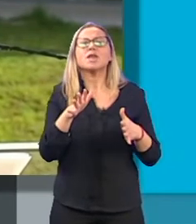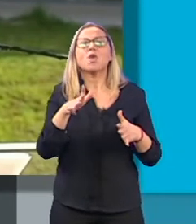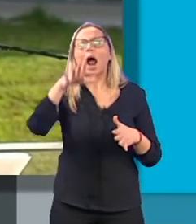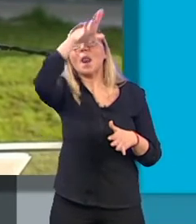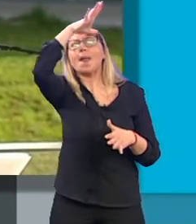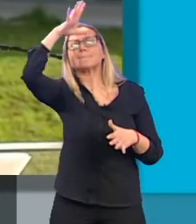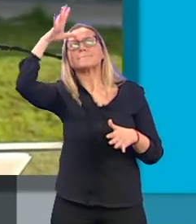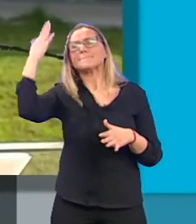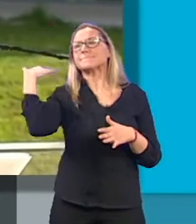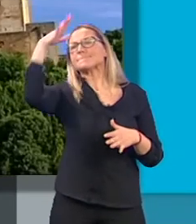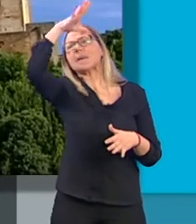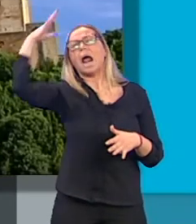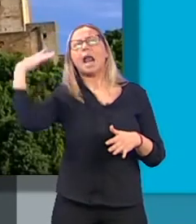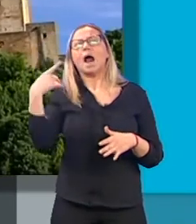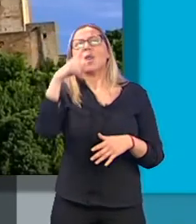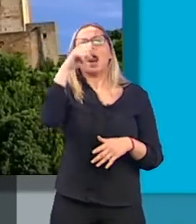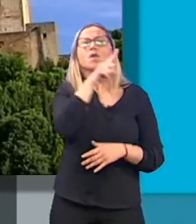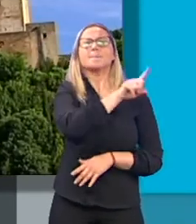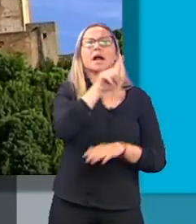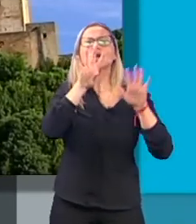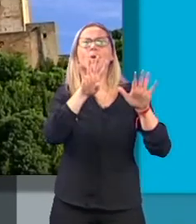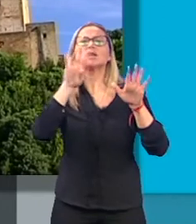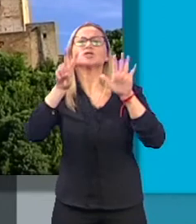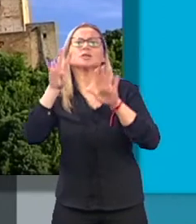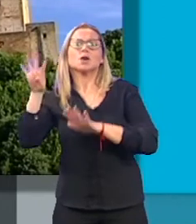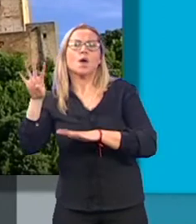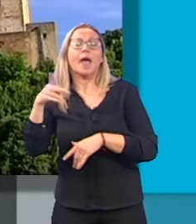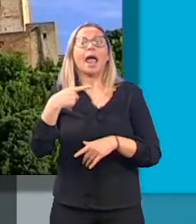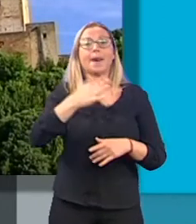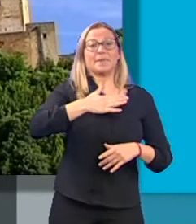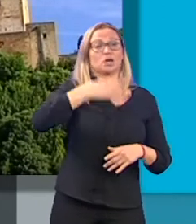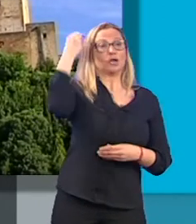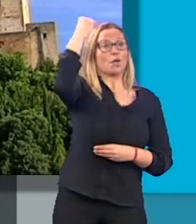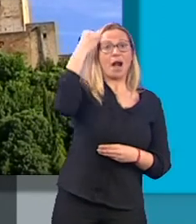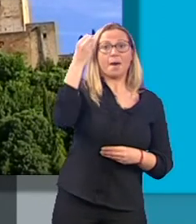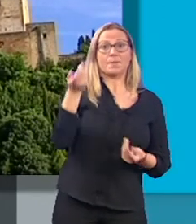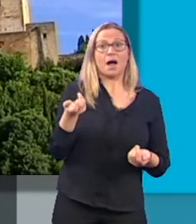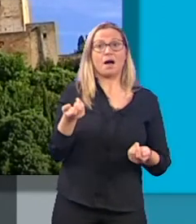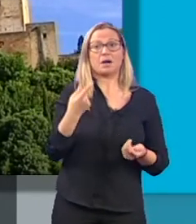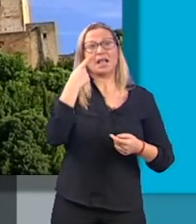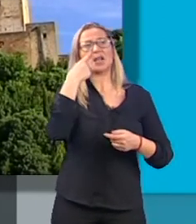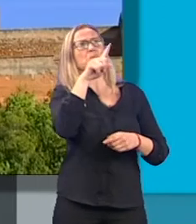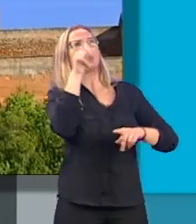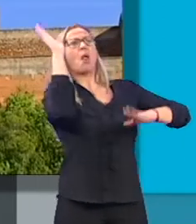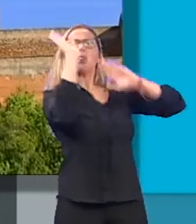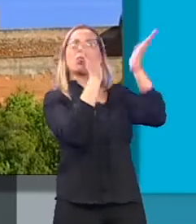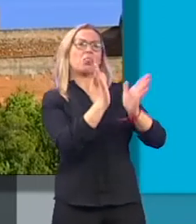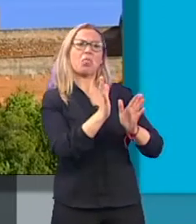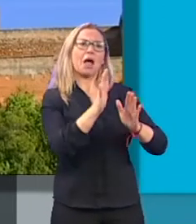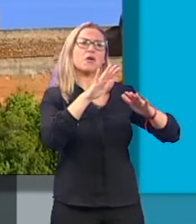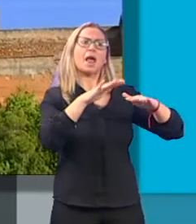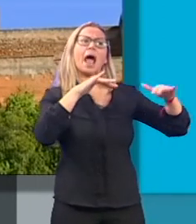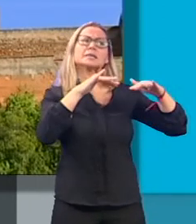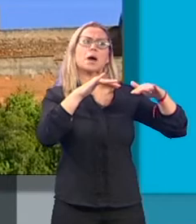serie del 79 que tuvimos ya. El patronato de la Alhambra Generaliza ha informado de que no se han detectado daños que comprometan la estabilidad